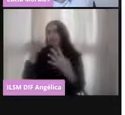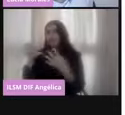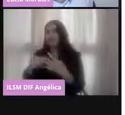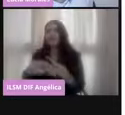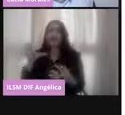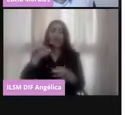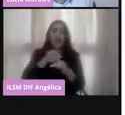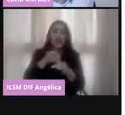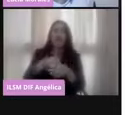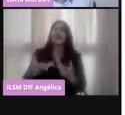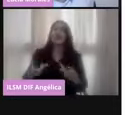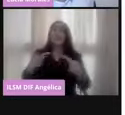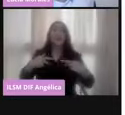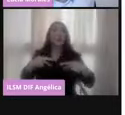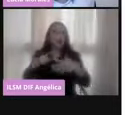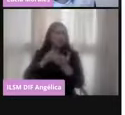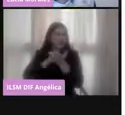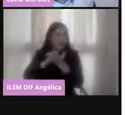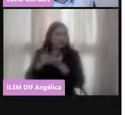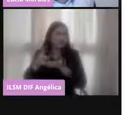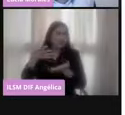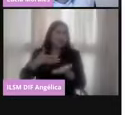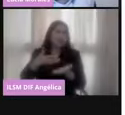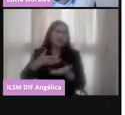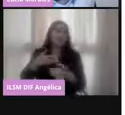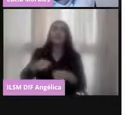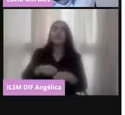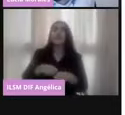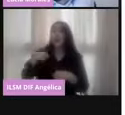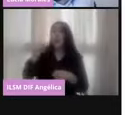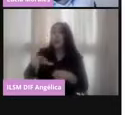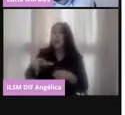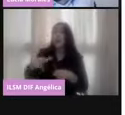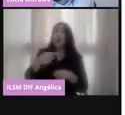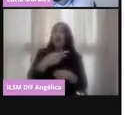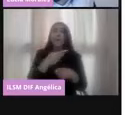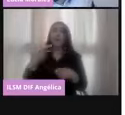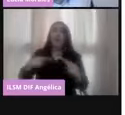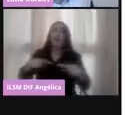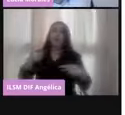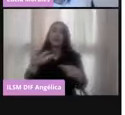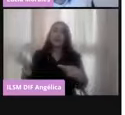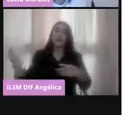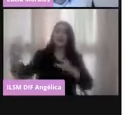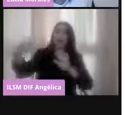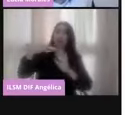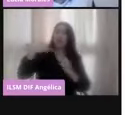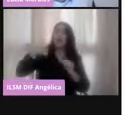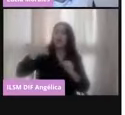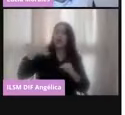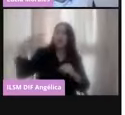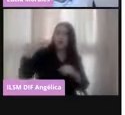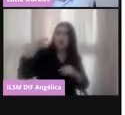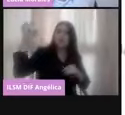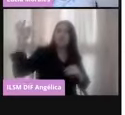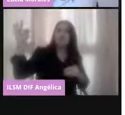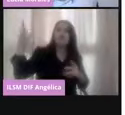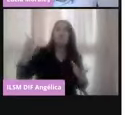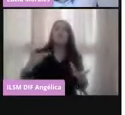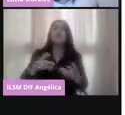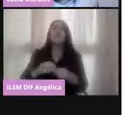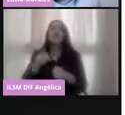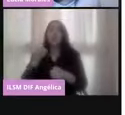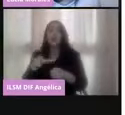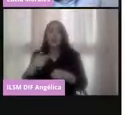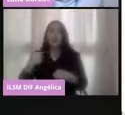las personas ciudadanas. Poder ser elegidas y elegidos a través del voto para todos los cargos de elección popular. También ser